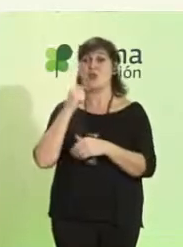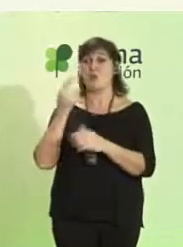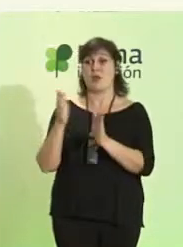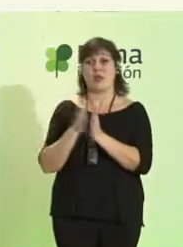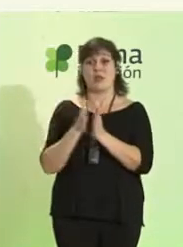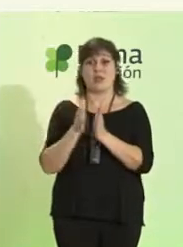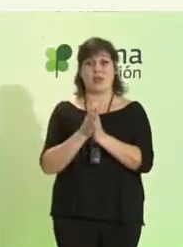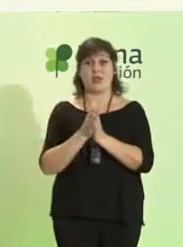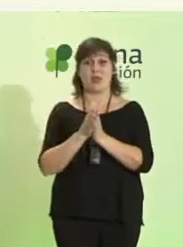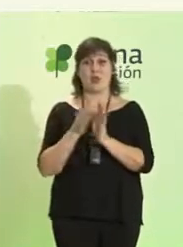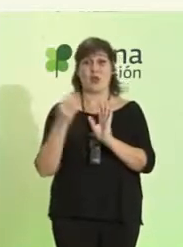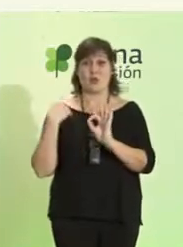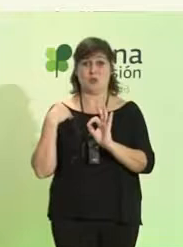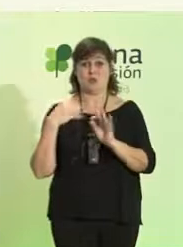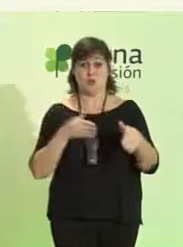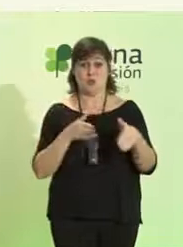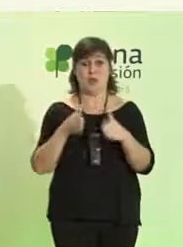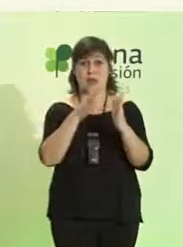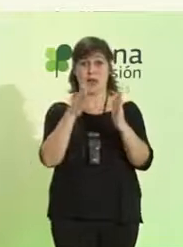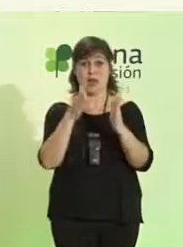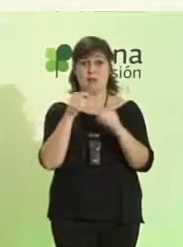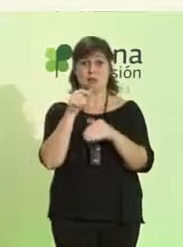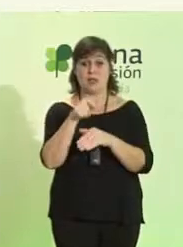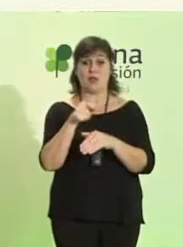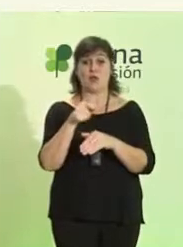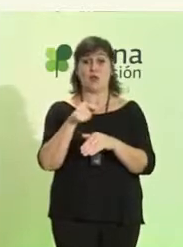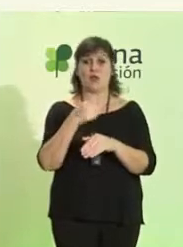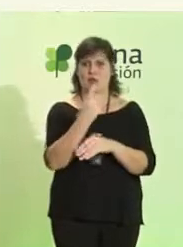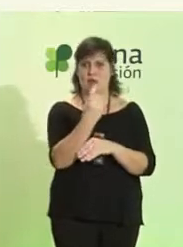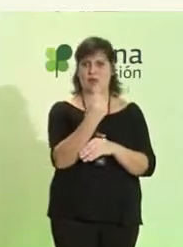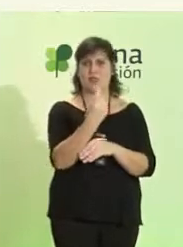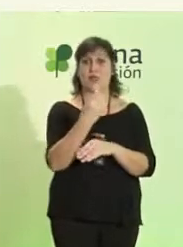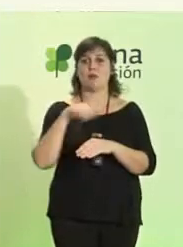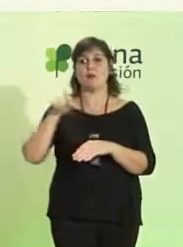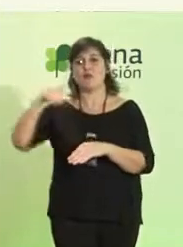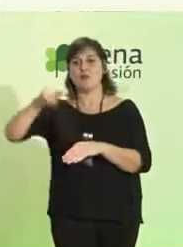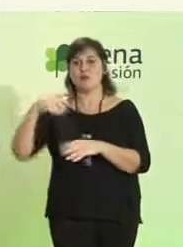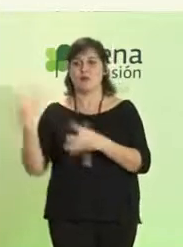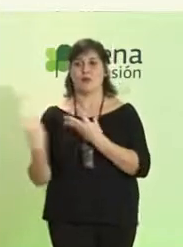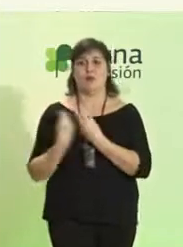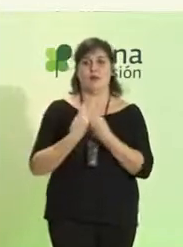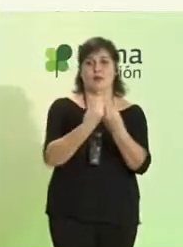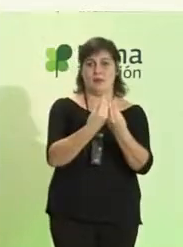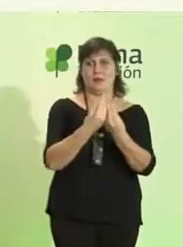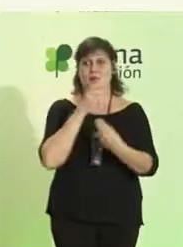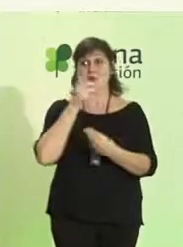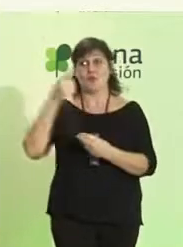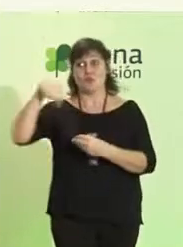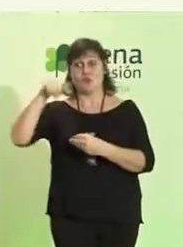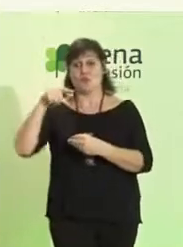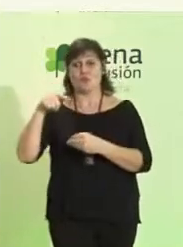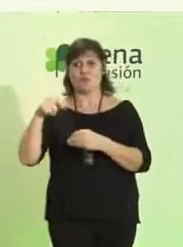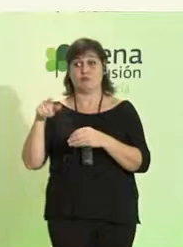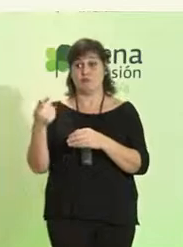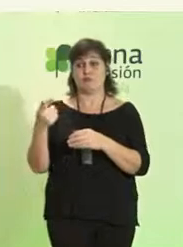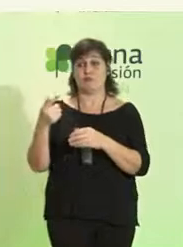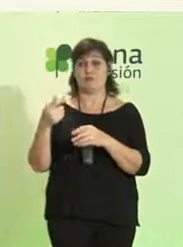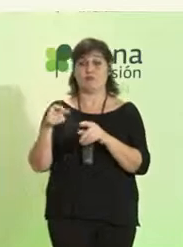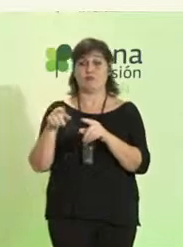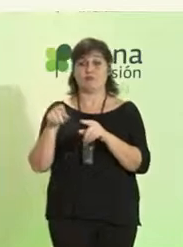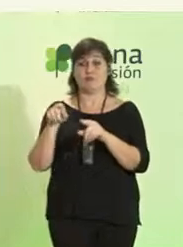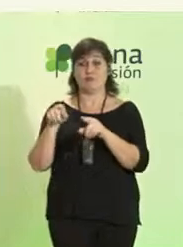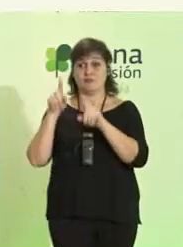camino por lograr, pero vosotros siempre tendréis que ir de la mano con nosotros, porque vosotros realmente sois los predecesores